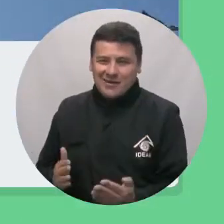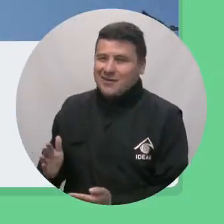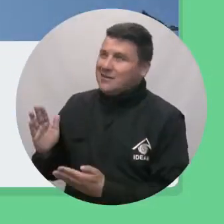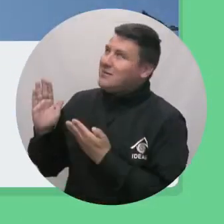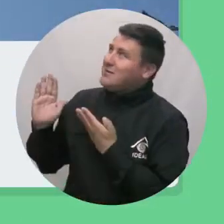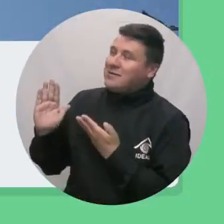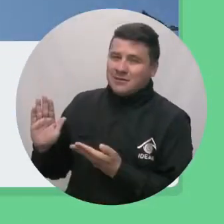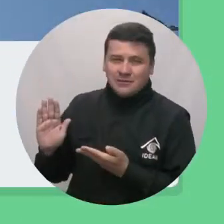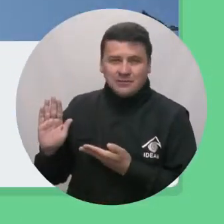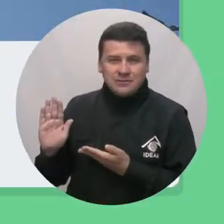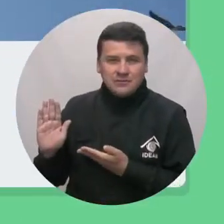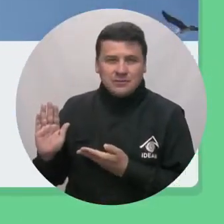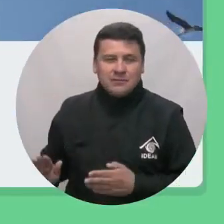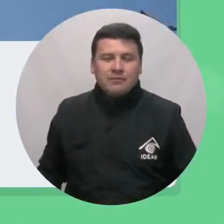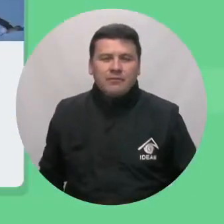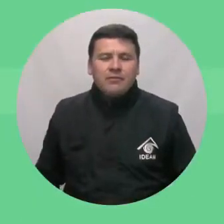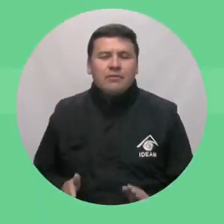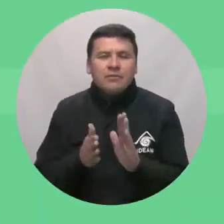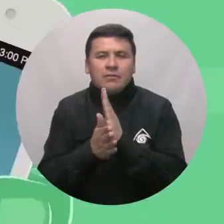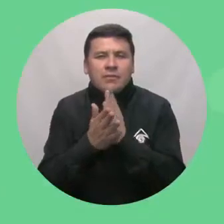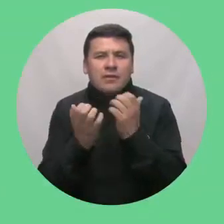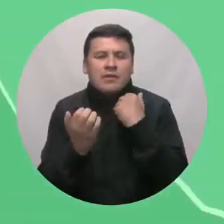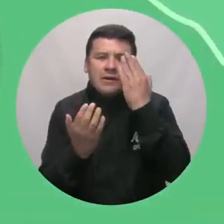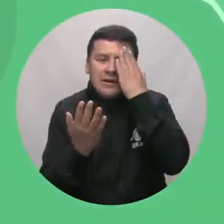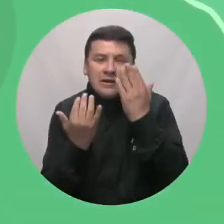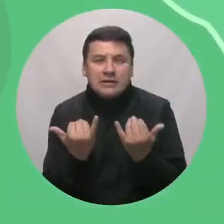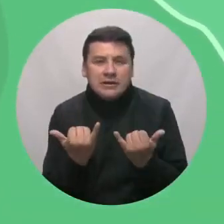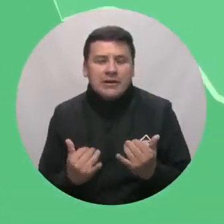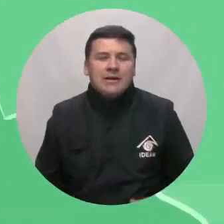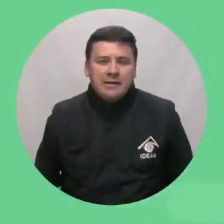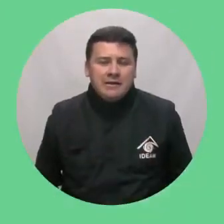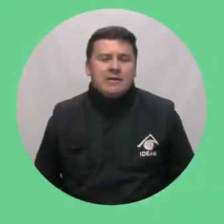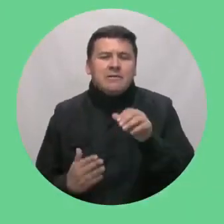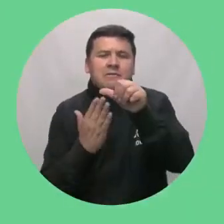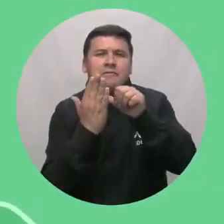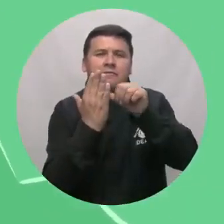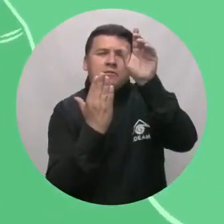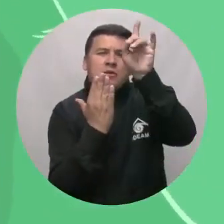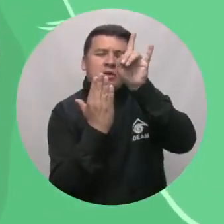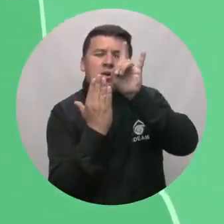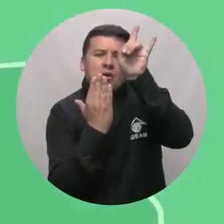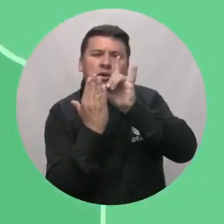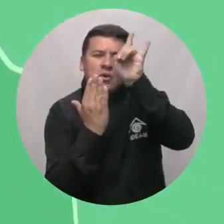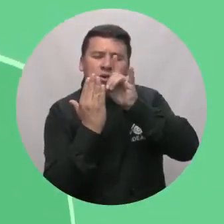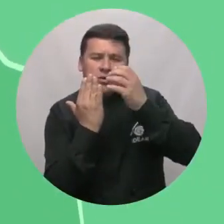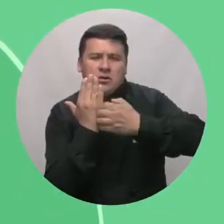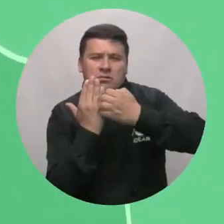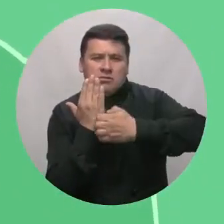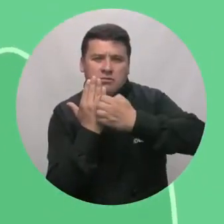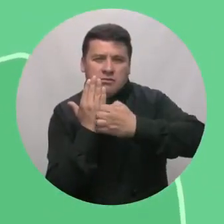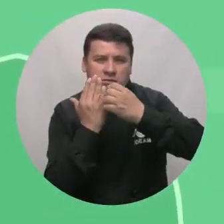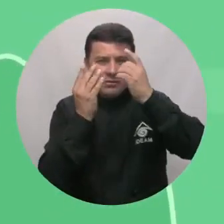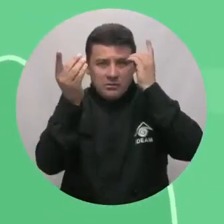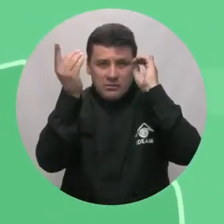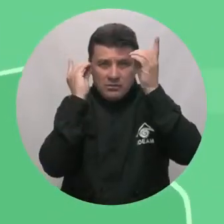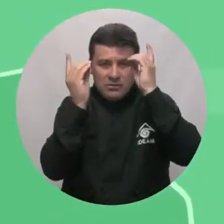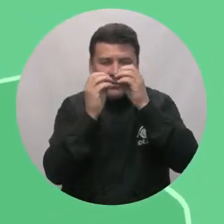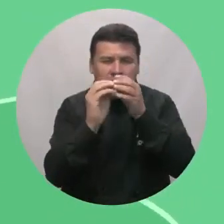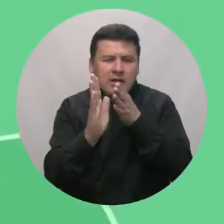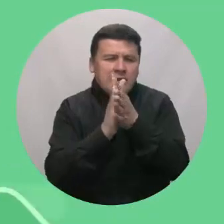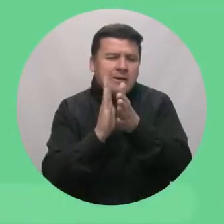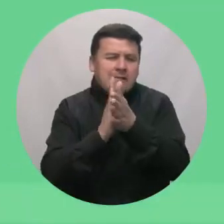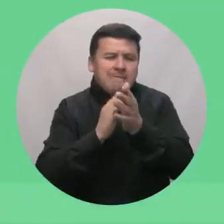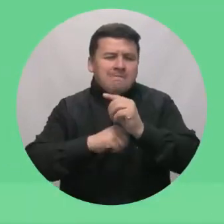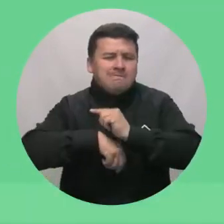www.ideam.gov.co. Y para estar informado al instante, descarga nuestra aplicación Mi Pronóstico desde Google